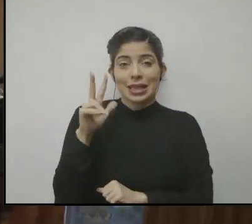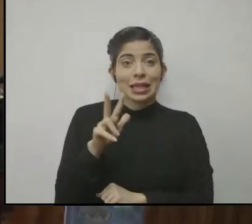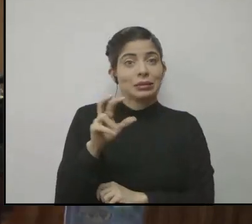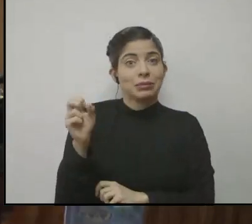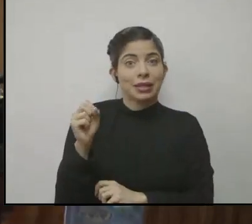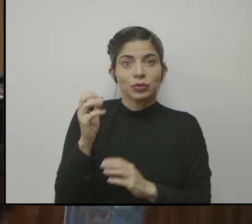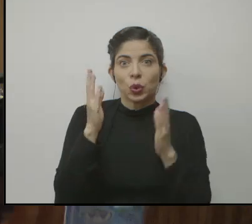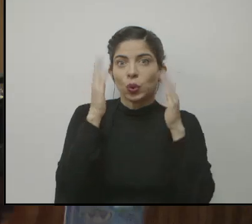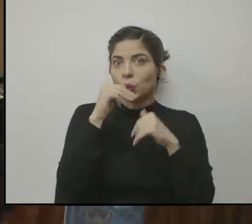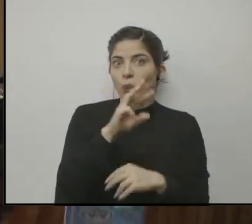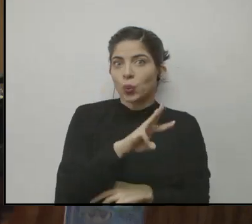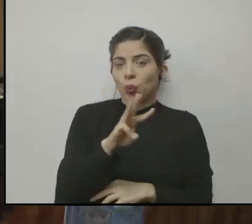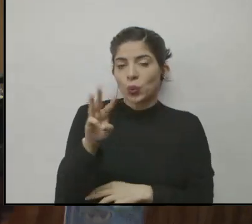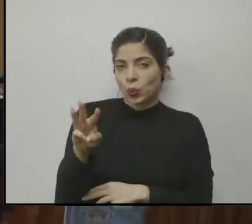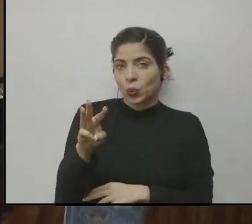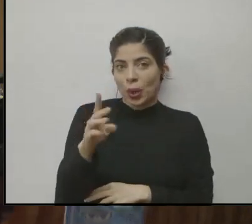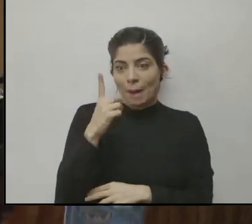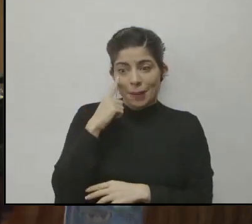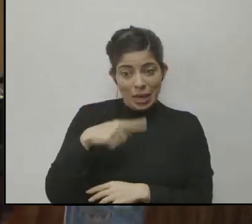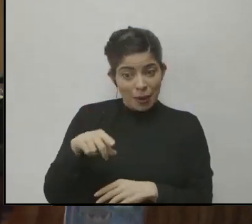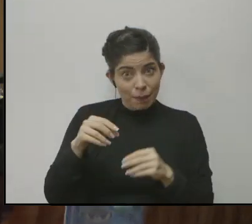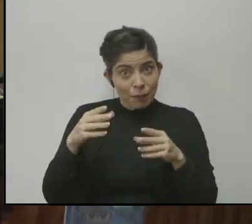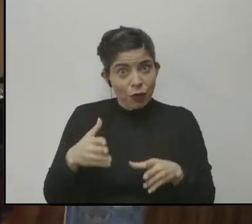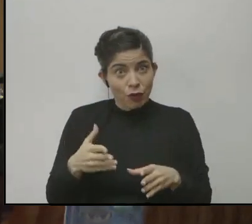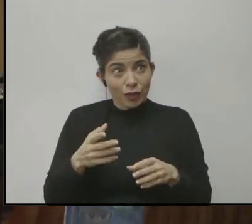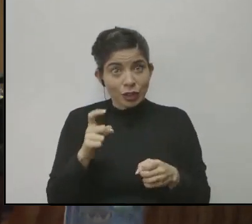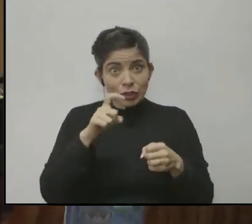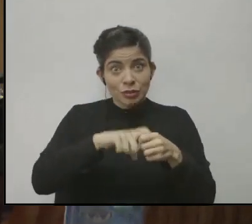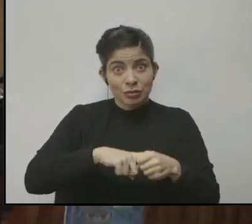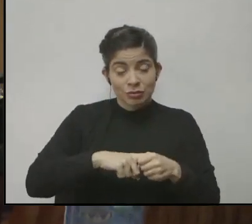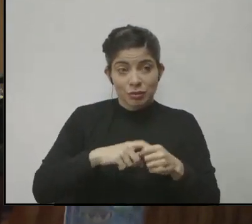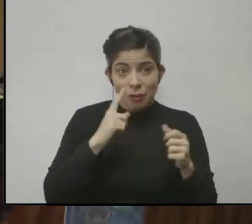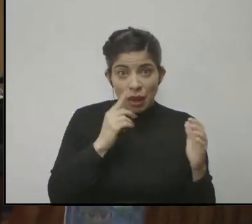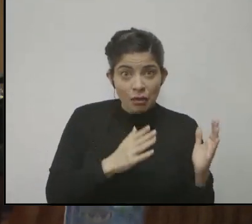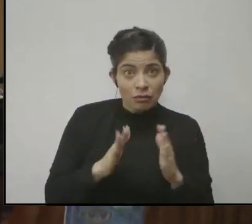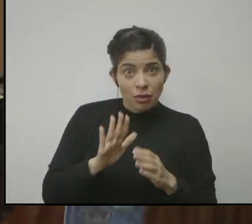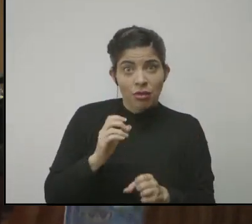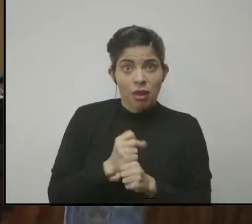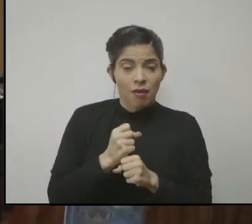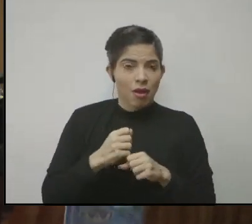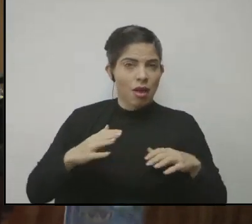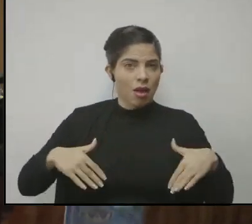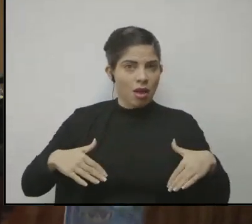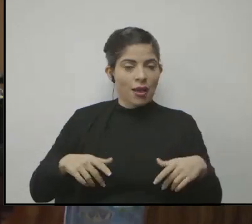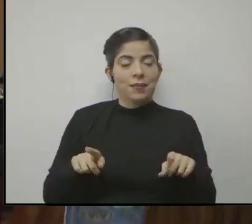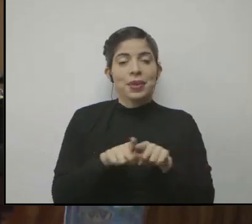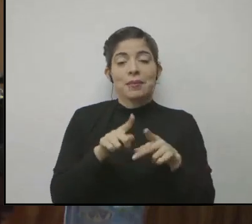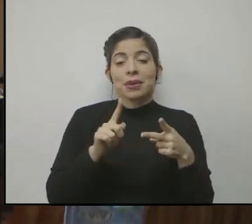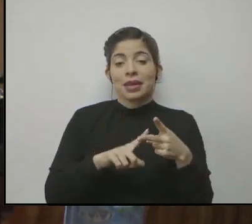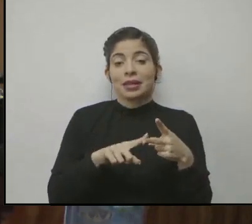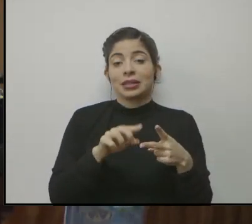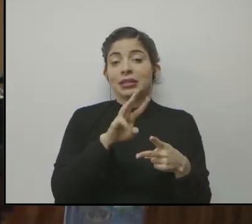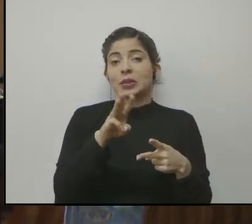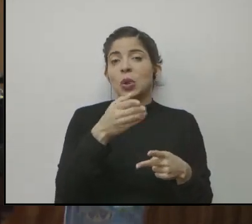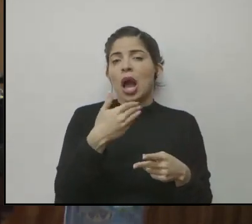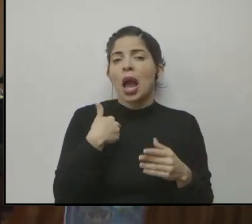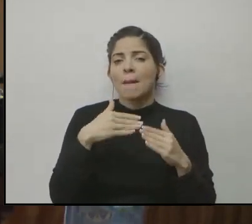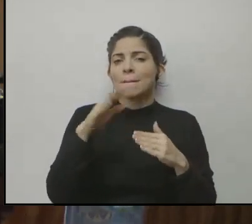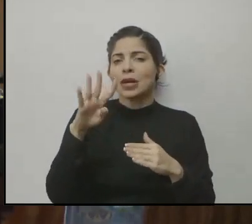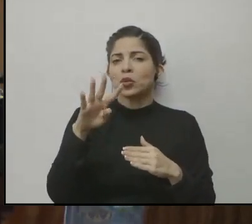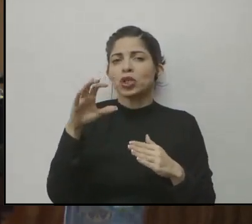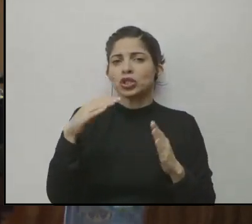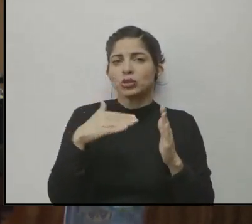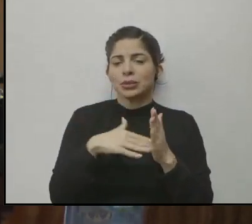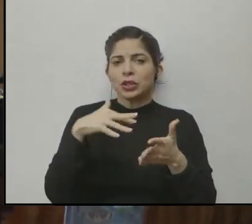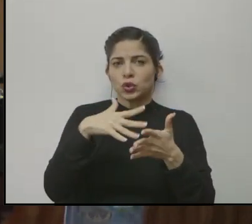teníamos una plataforma donde los docentes estaban todos matriculados organizando su trabajo. También en esta plataforma hay más de 400 mil